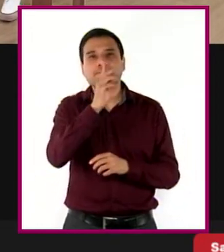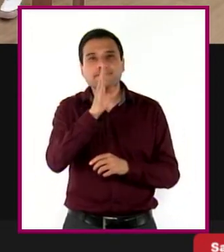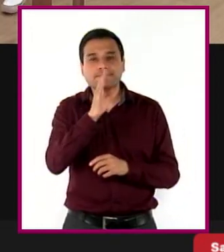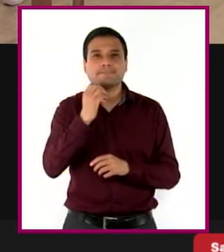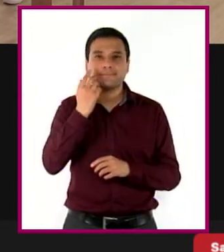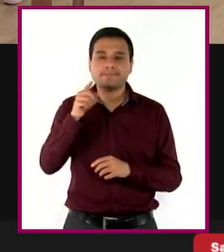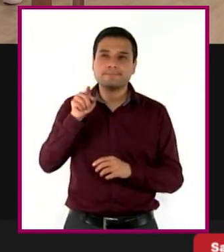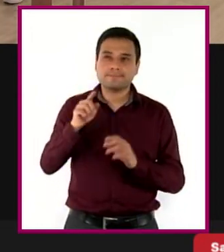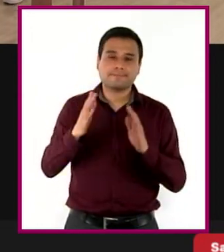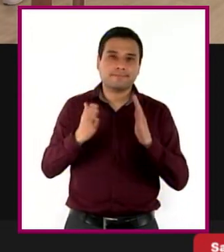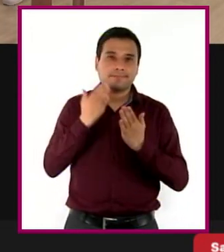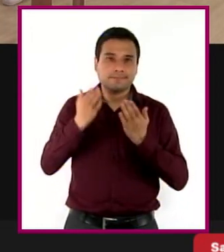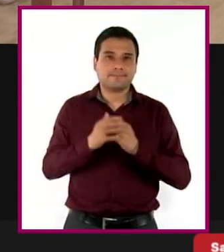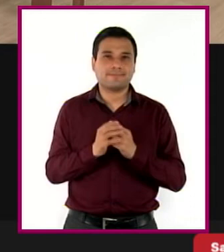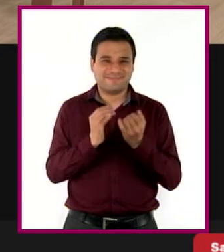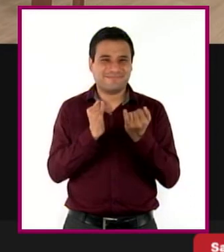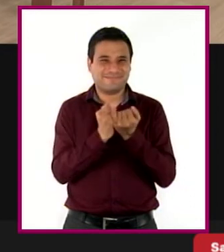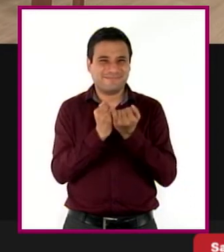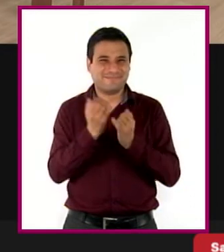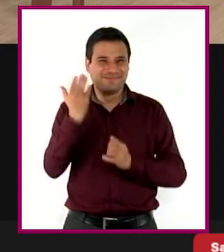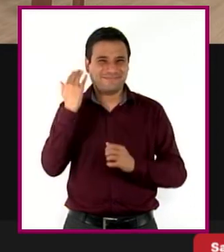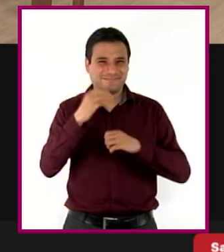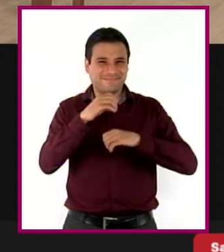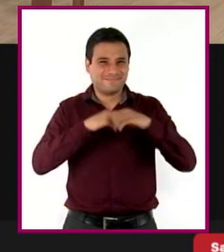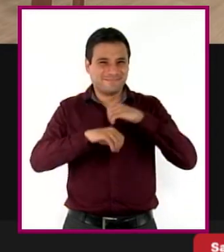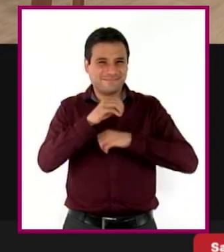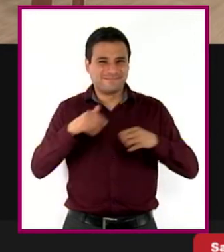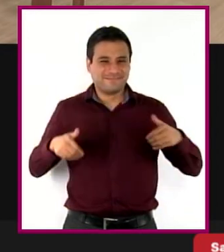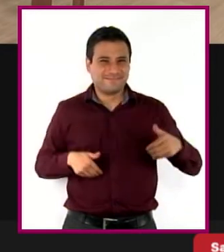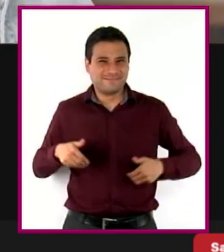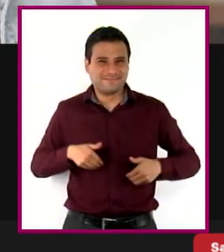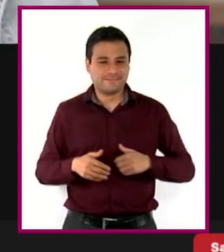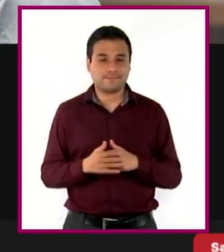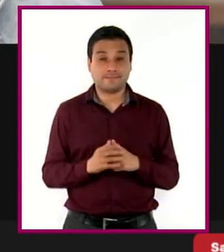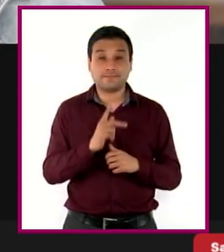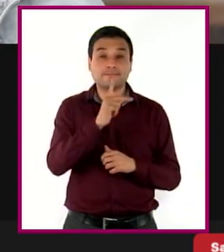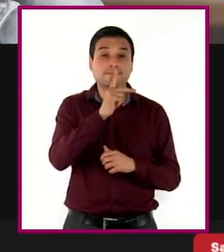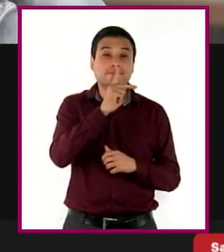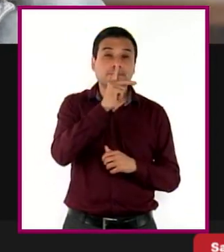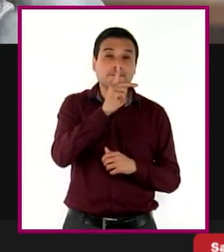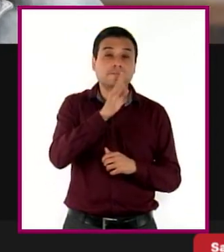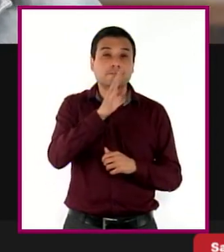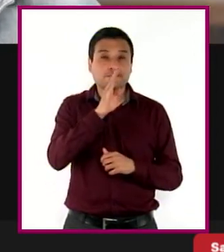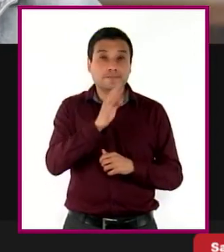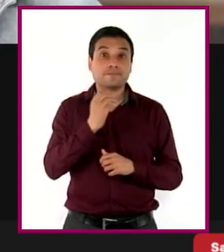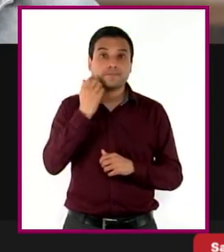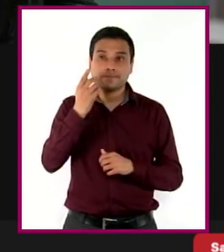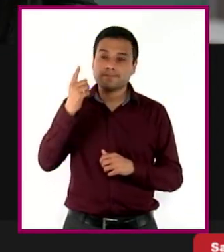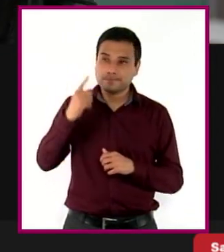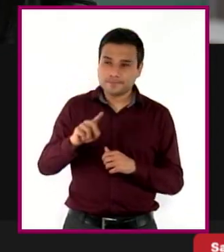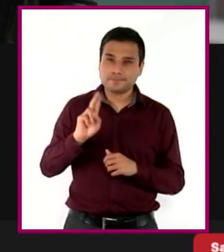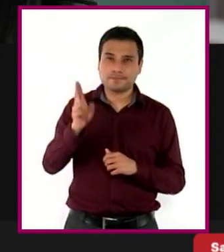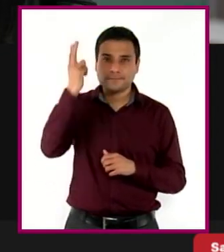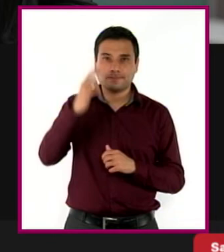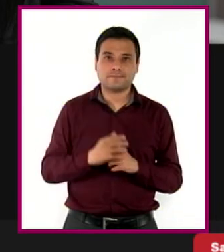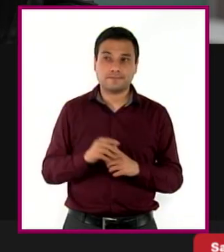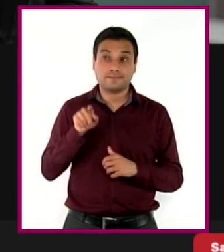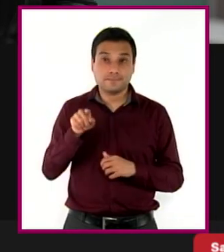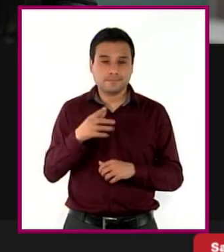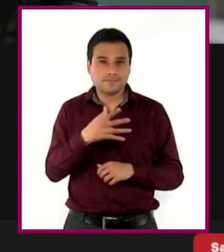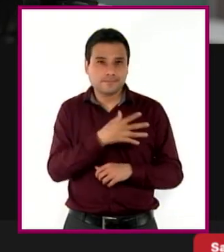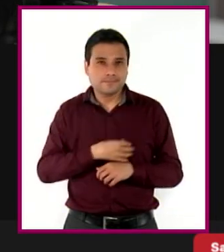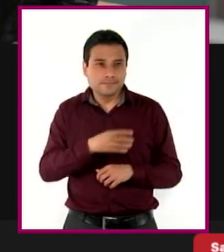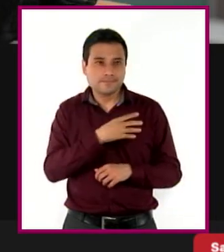Igual que en la obra de teatro de la que te hablé al principio, los papás de Emiliano querían algo distinto a lo que él se ha estado planteando con